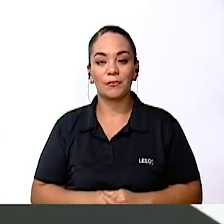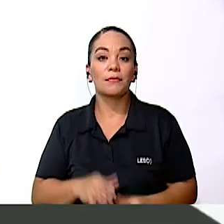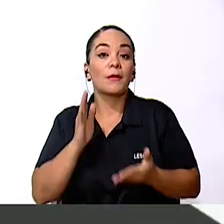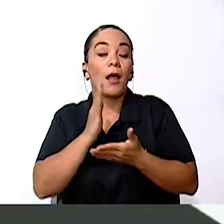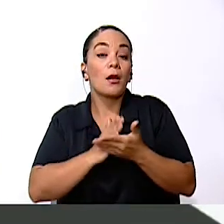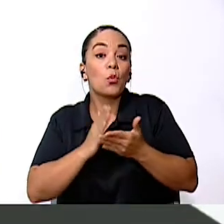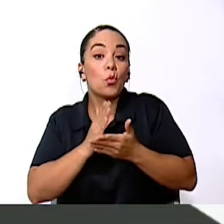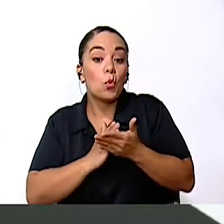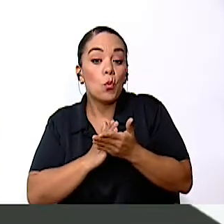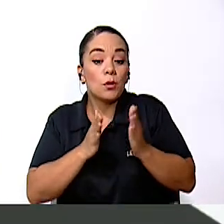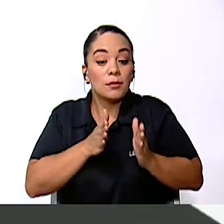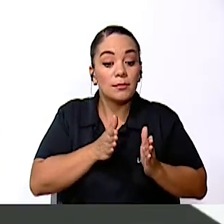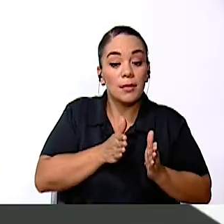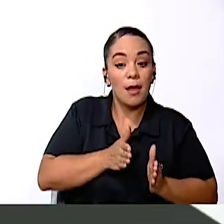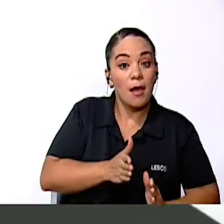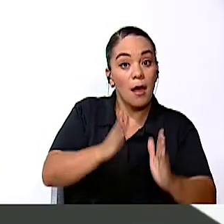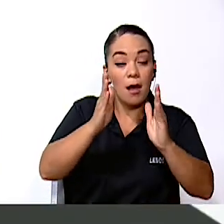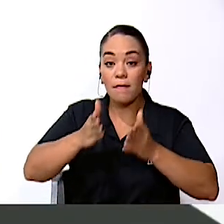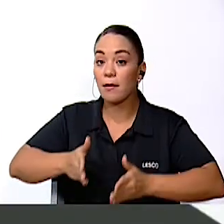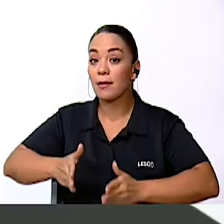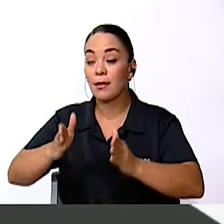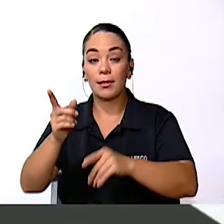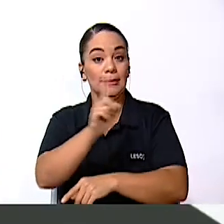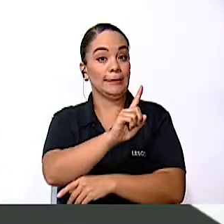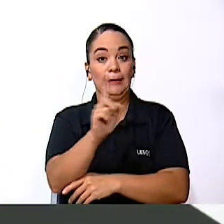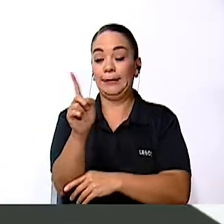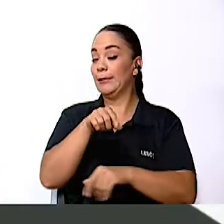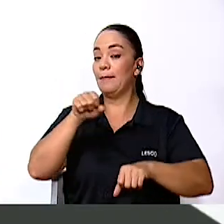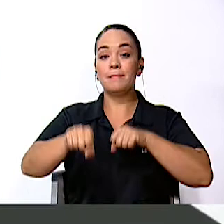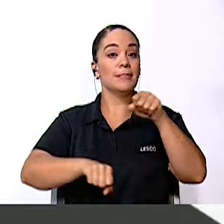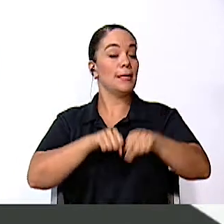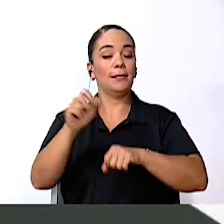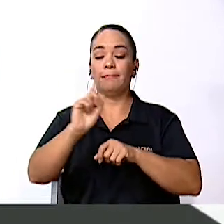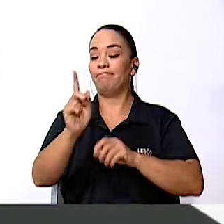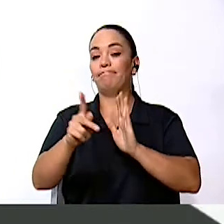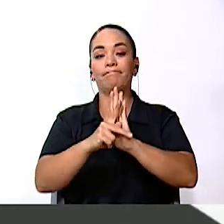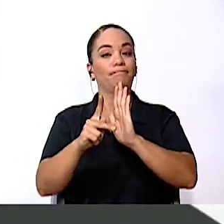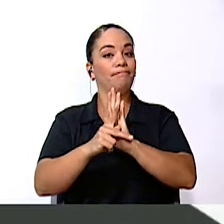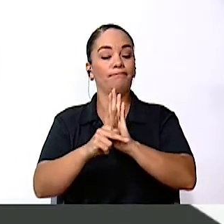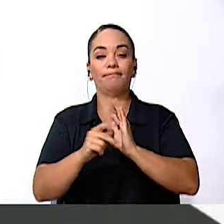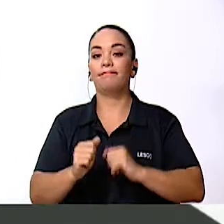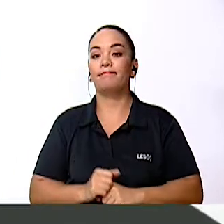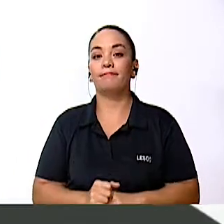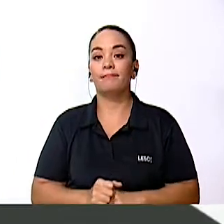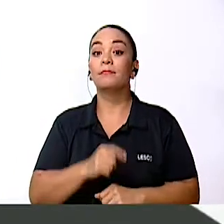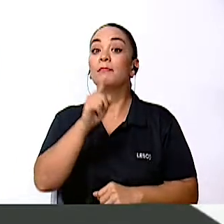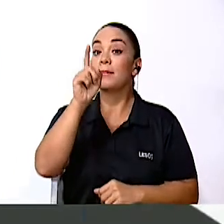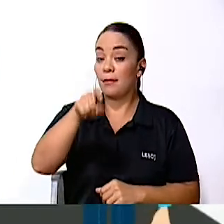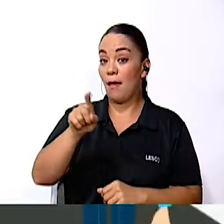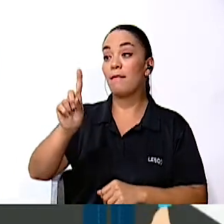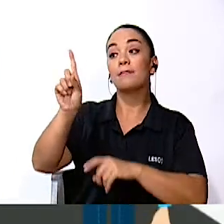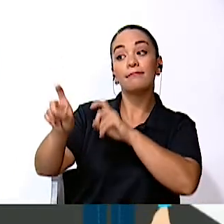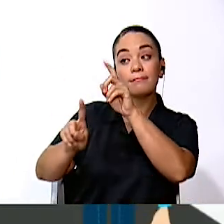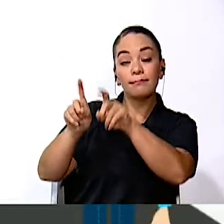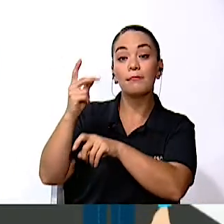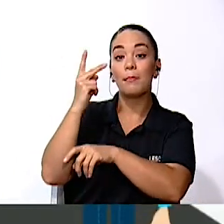carreteras o calles que no son para andar en bicicleta Debes de consultar esto a tu papá, tu mamá o